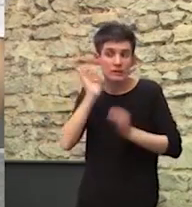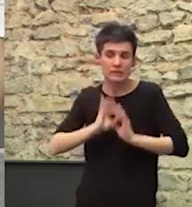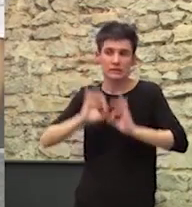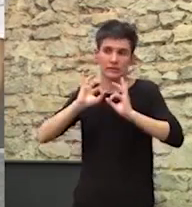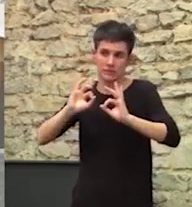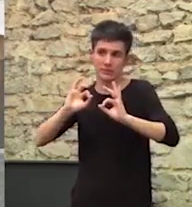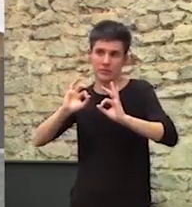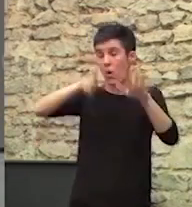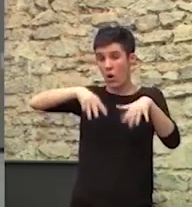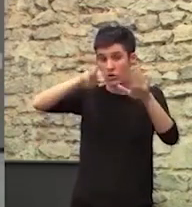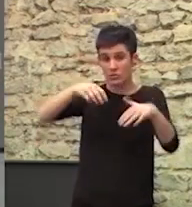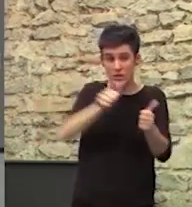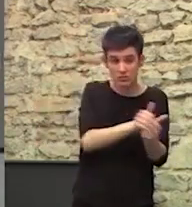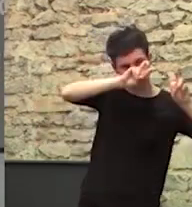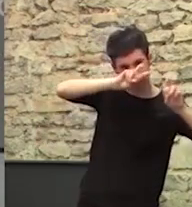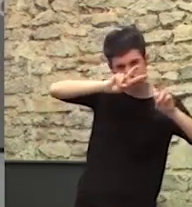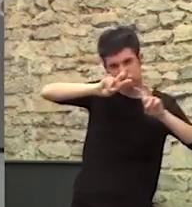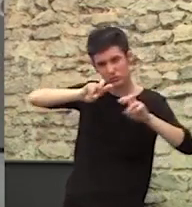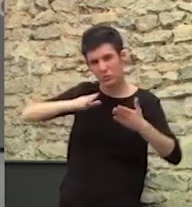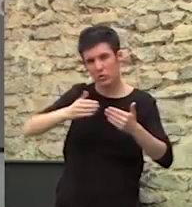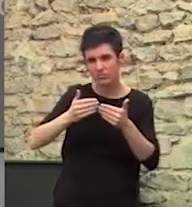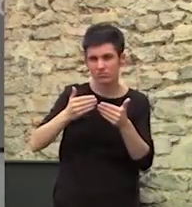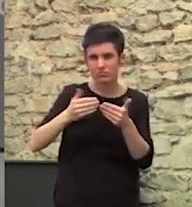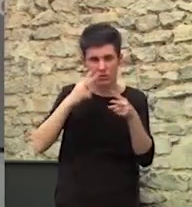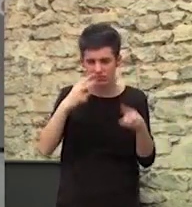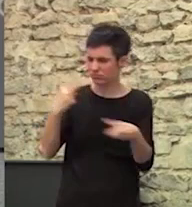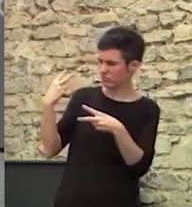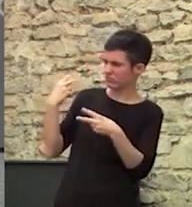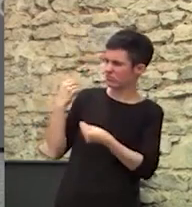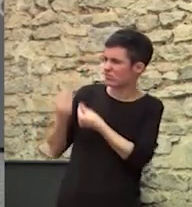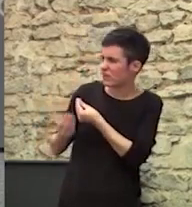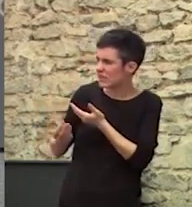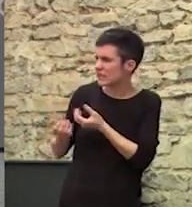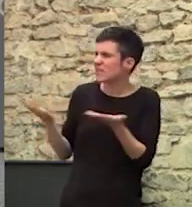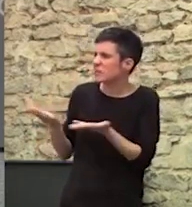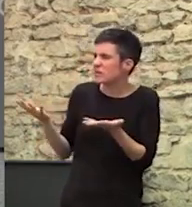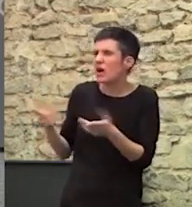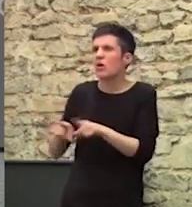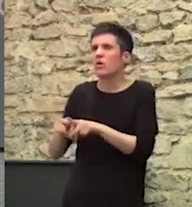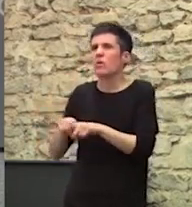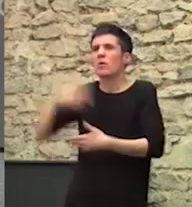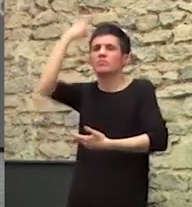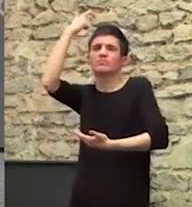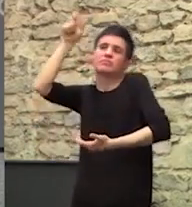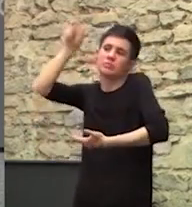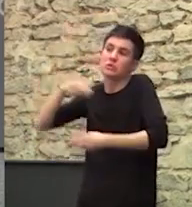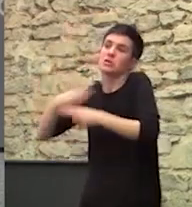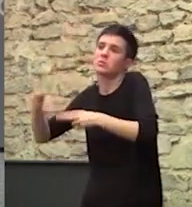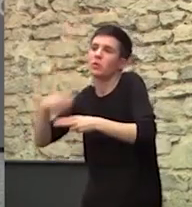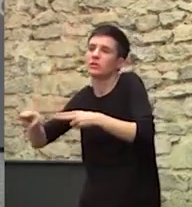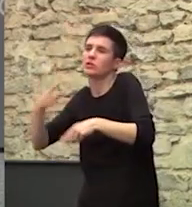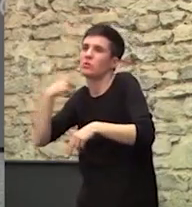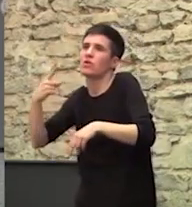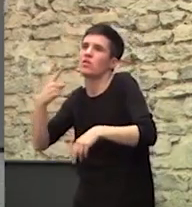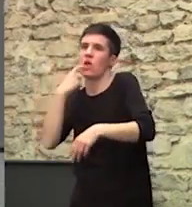pueblo gitano en general Analizando Que había pasado Con esos grandes salvadores políticos Que se nombran